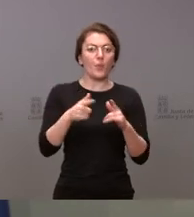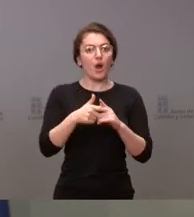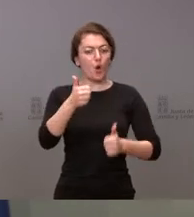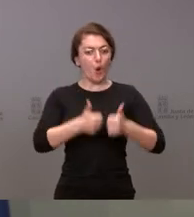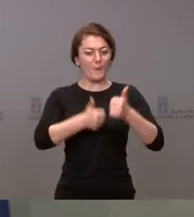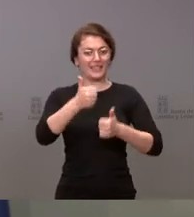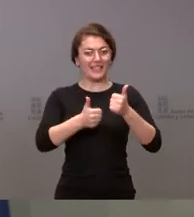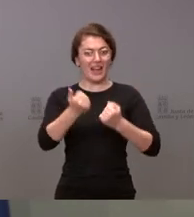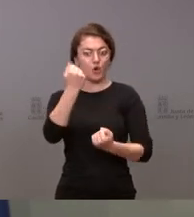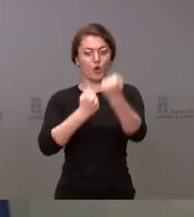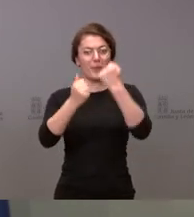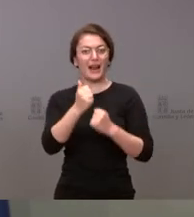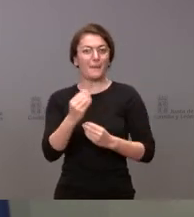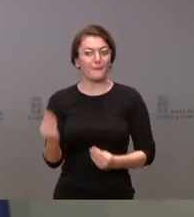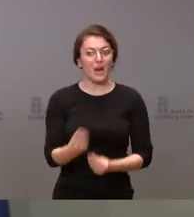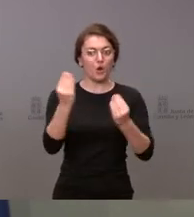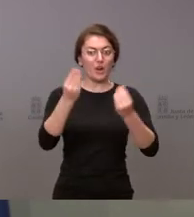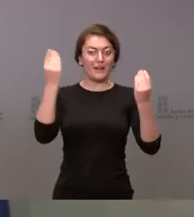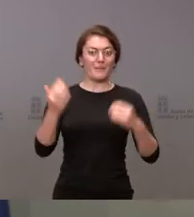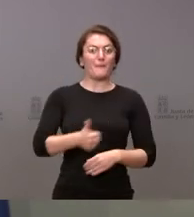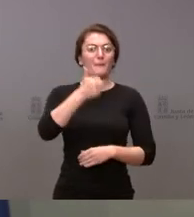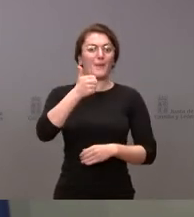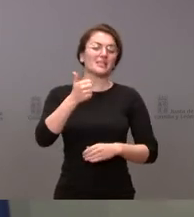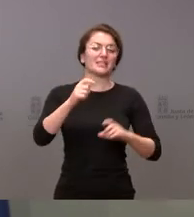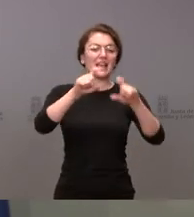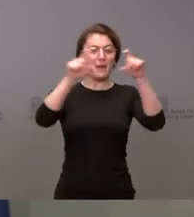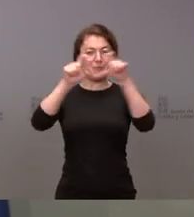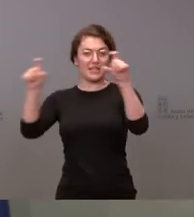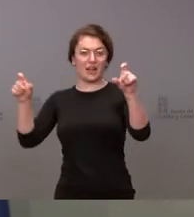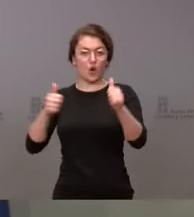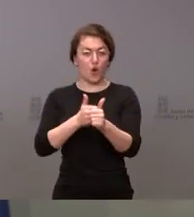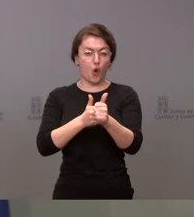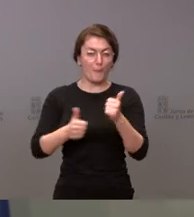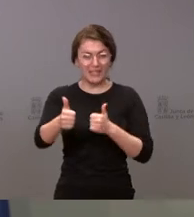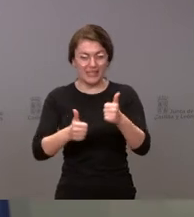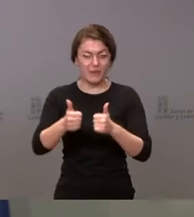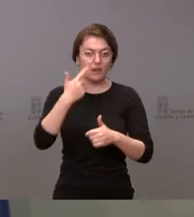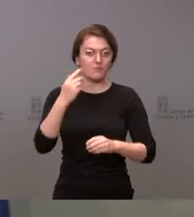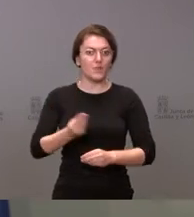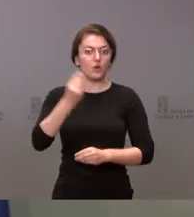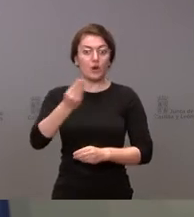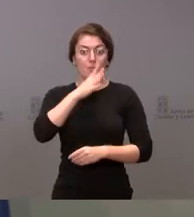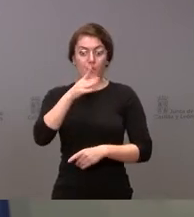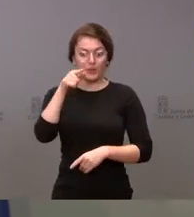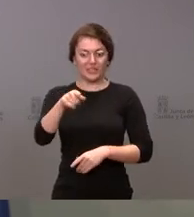la competitividad de las empresas, porque esa es la base también para crear empleo y la base para ir mejorando las retribuciones y también las